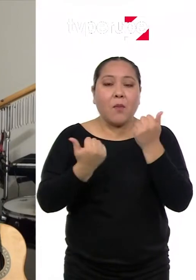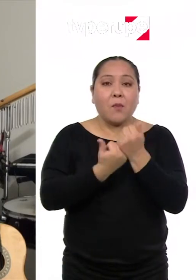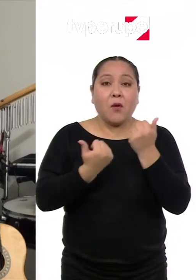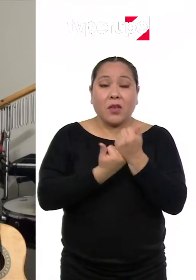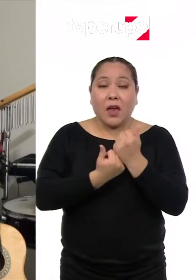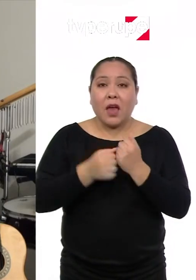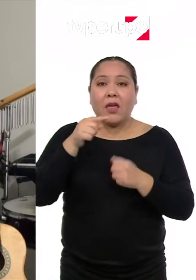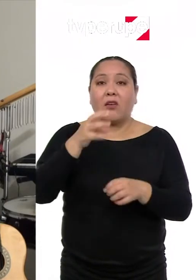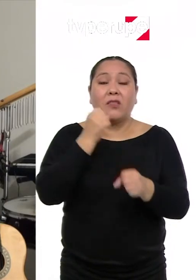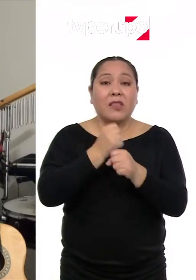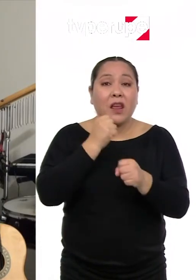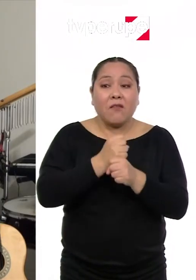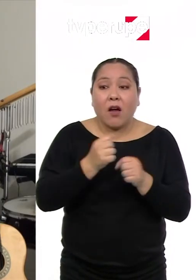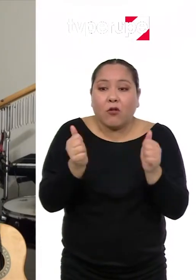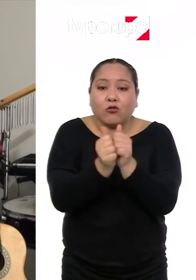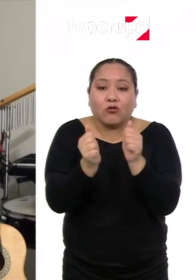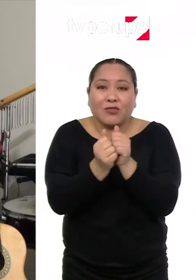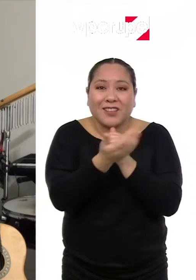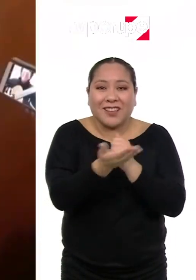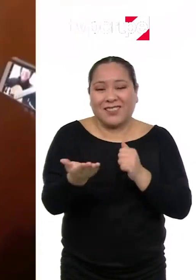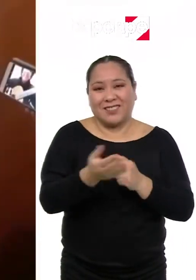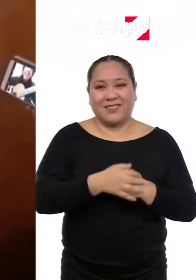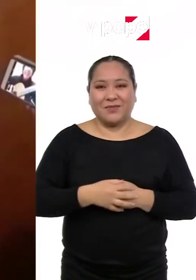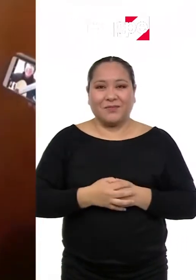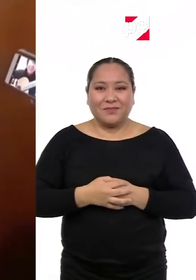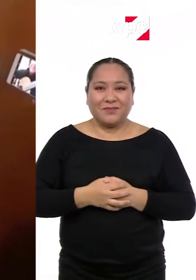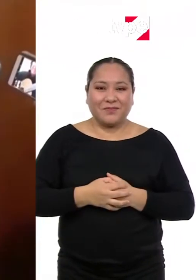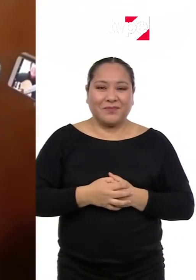colaborado, trabajan con ellos.